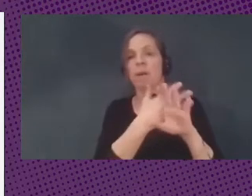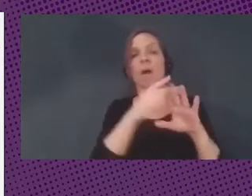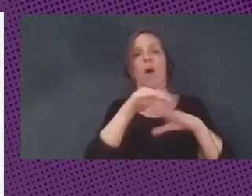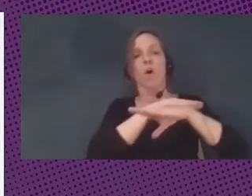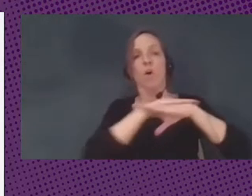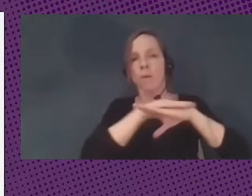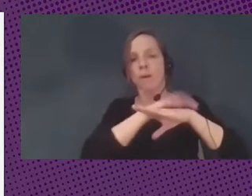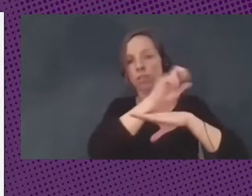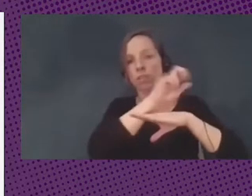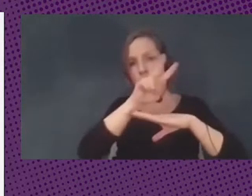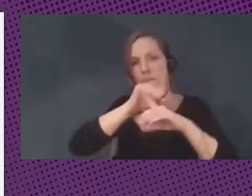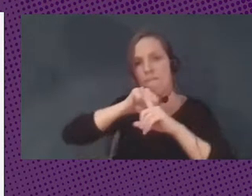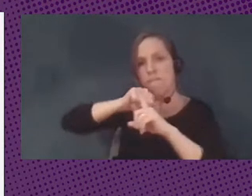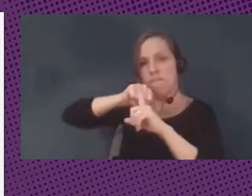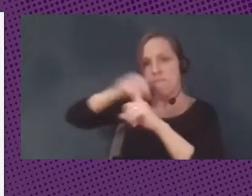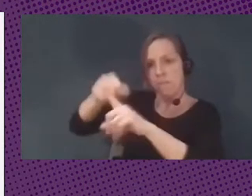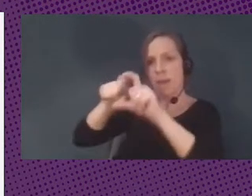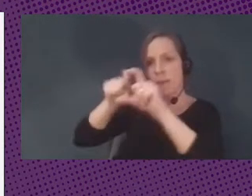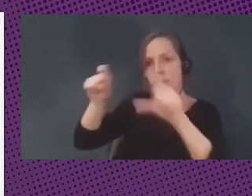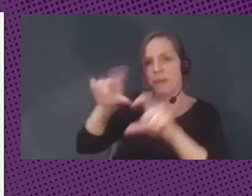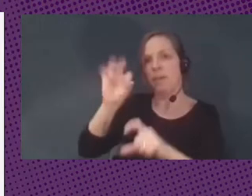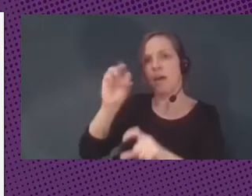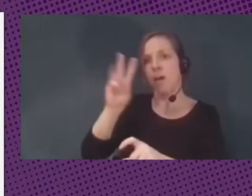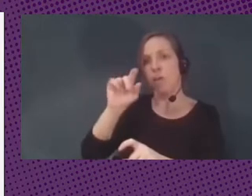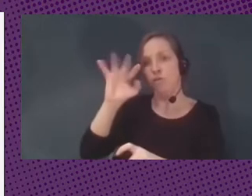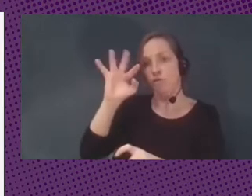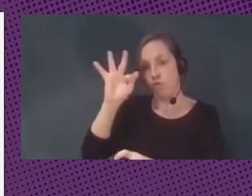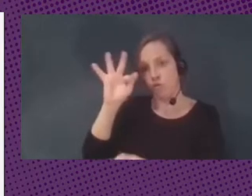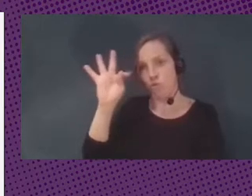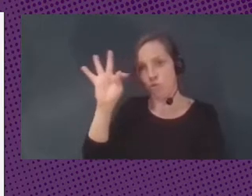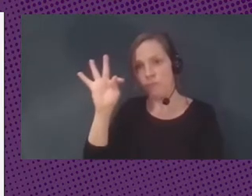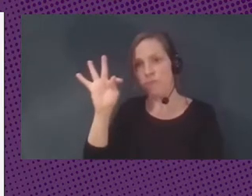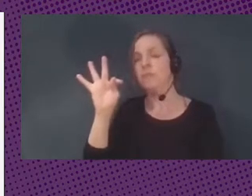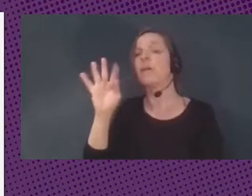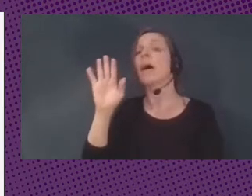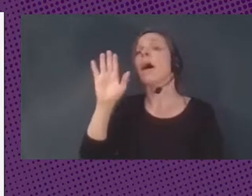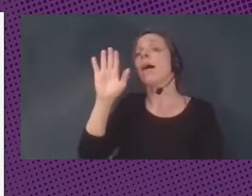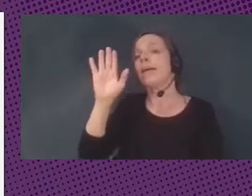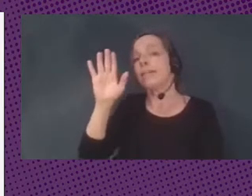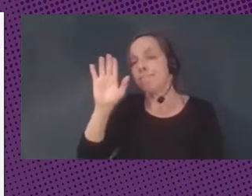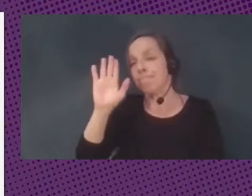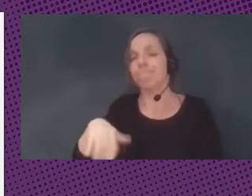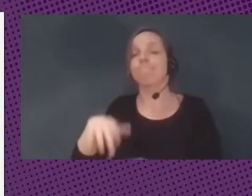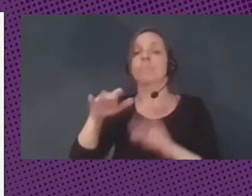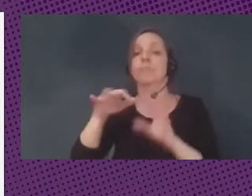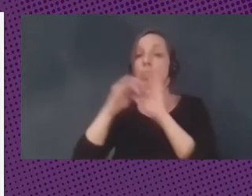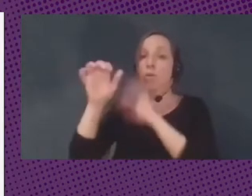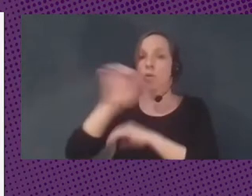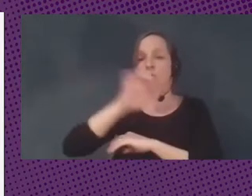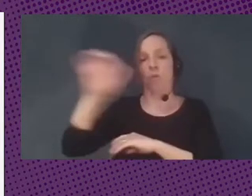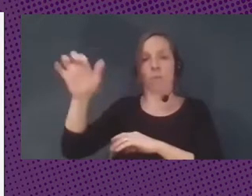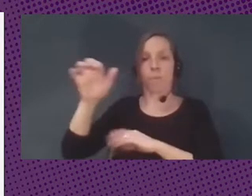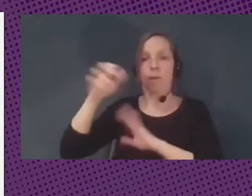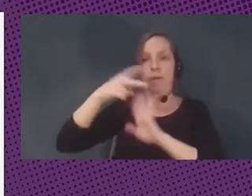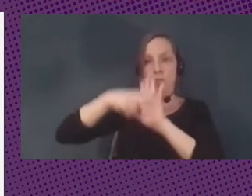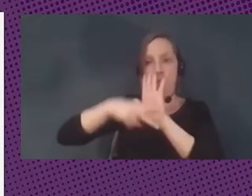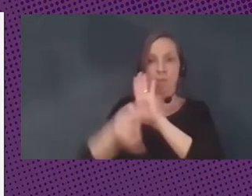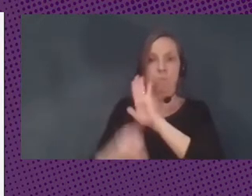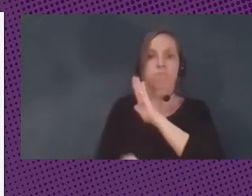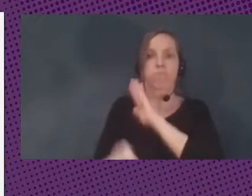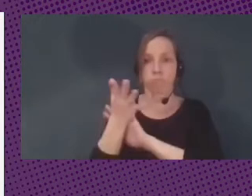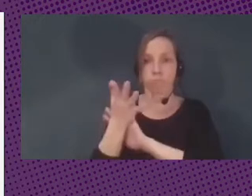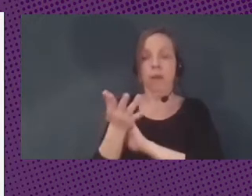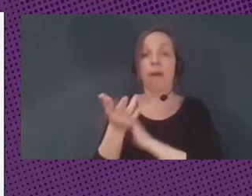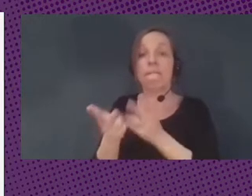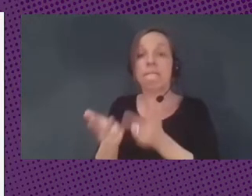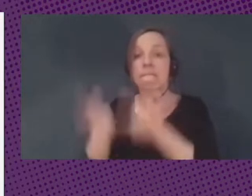Unidos a la empresa SWIFT, la Unión Europea emitió una directiva que permite que SWIFT, una empresa europea,